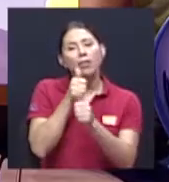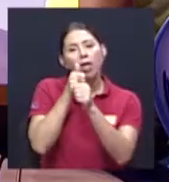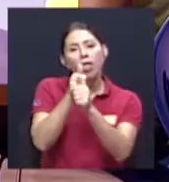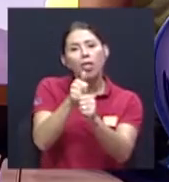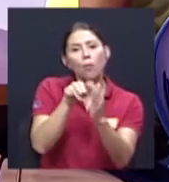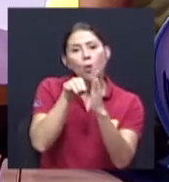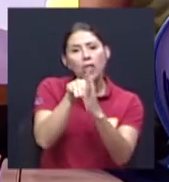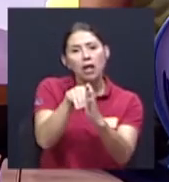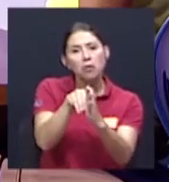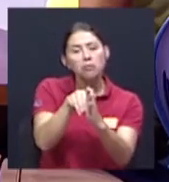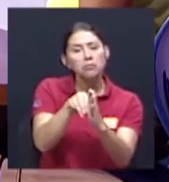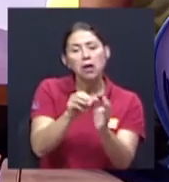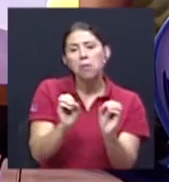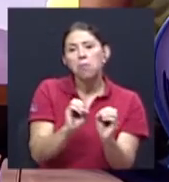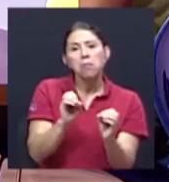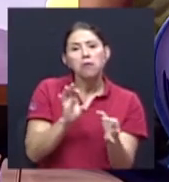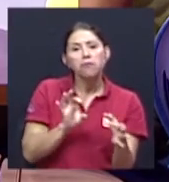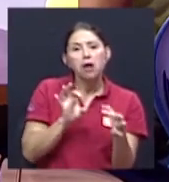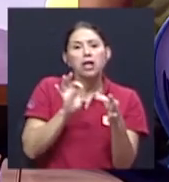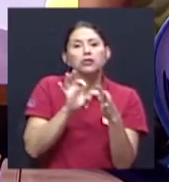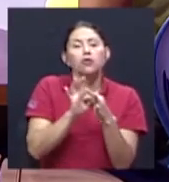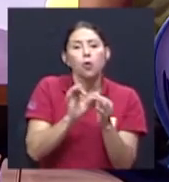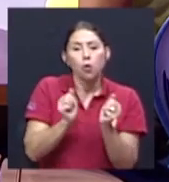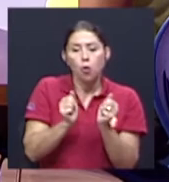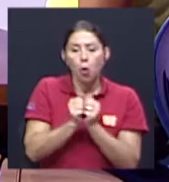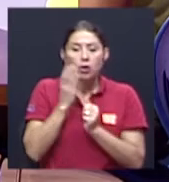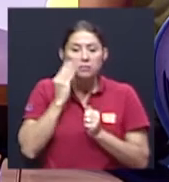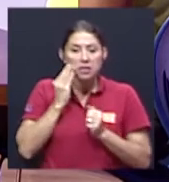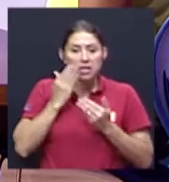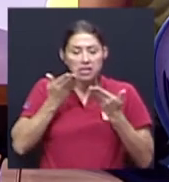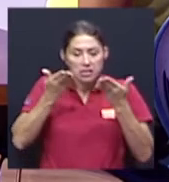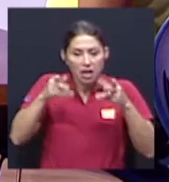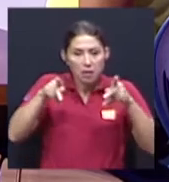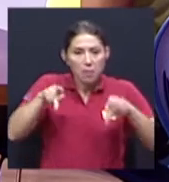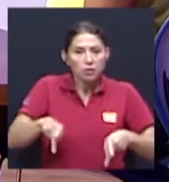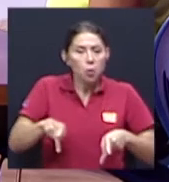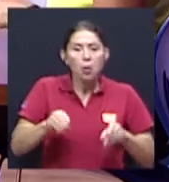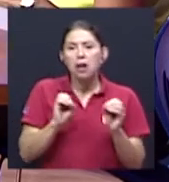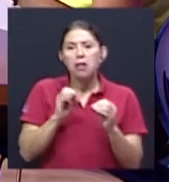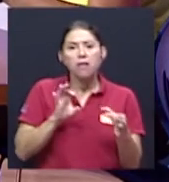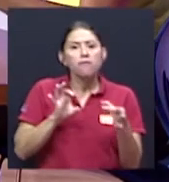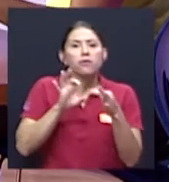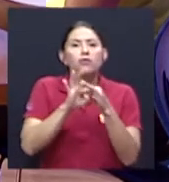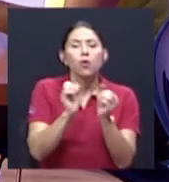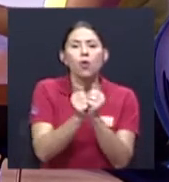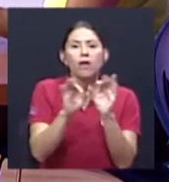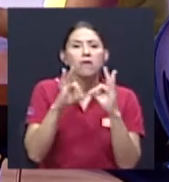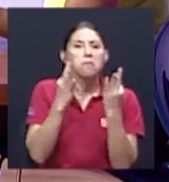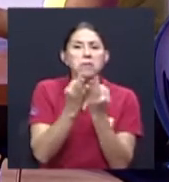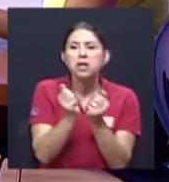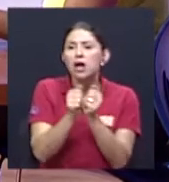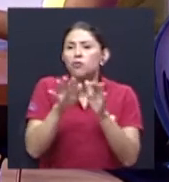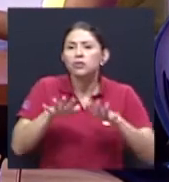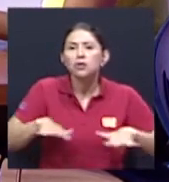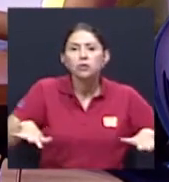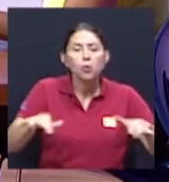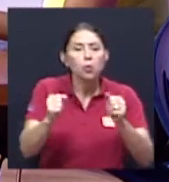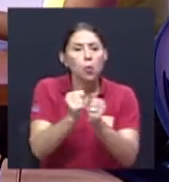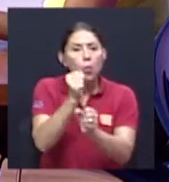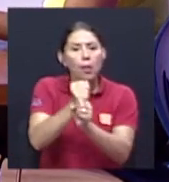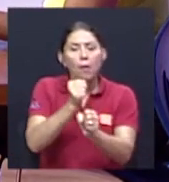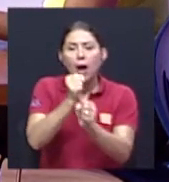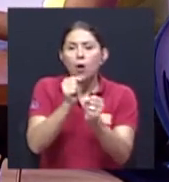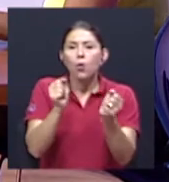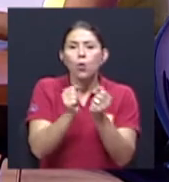tiene mayor relación ni con lo que vive esta persona, ni su familia, ni su entorno, ni con lo que ve en su trabajo, ni en su